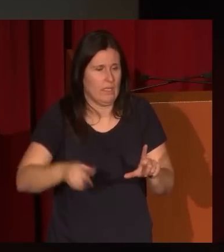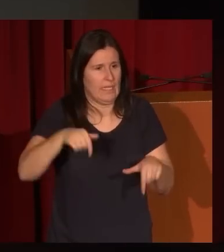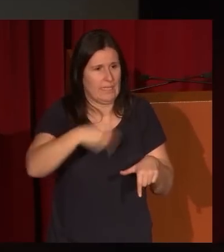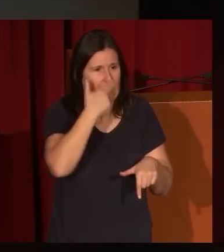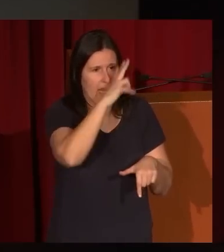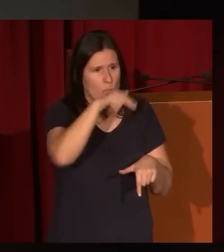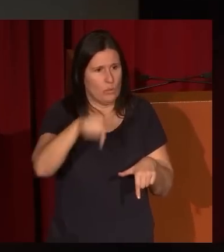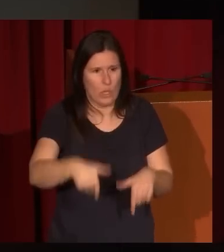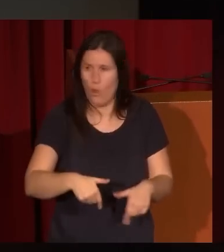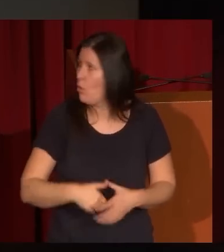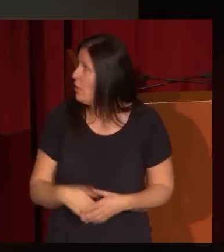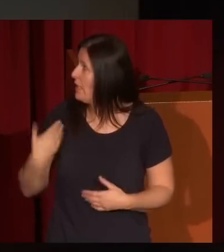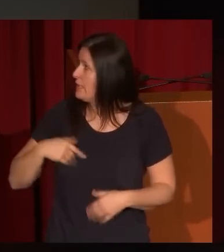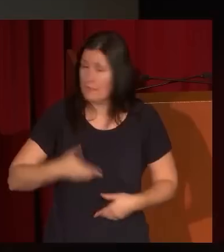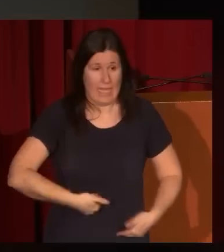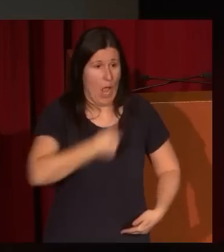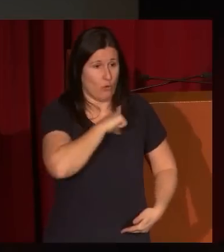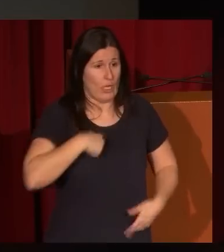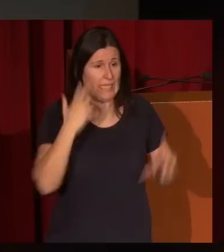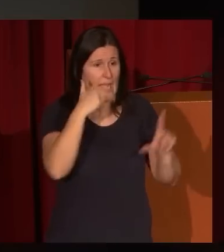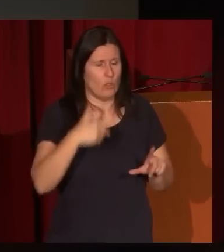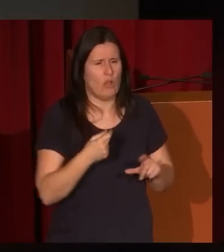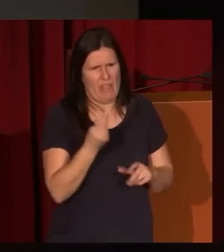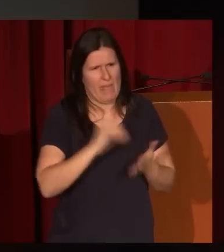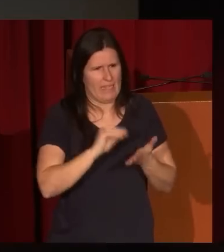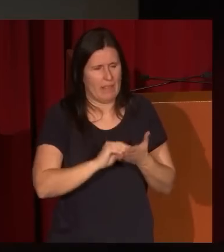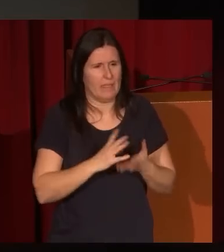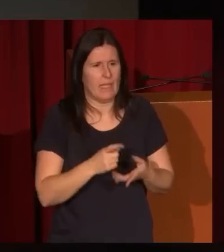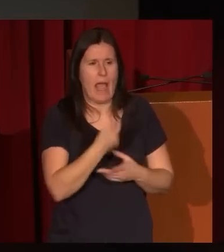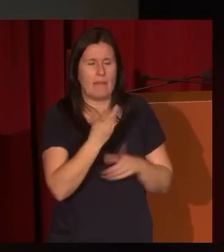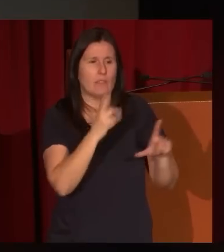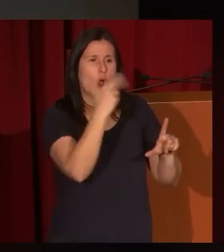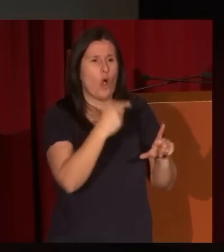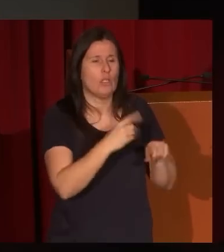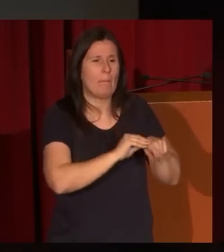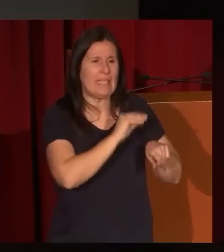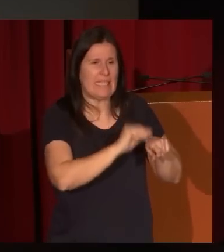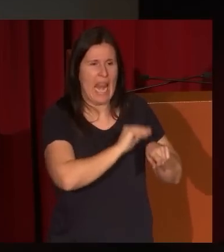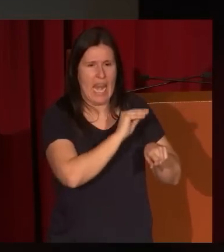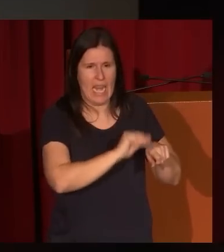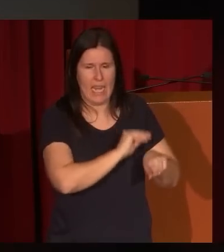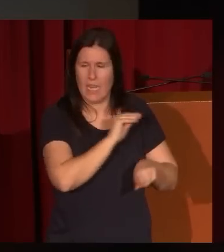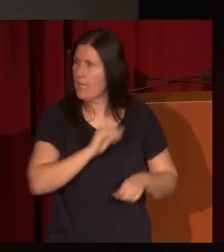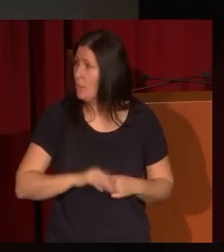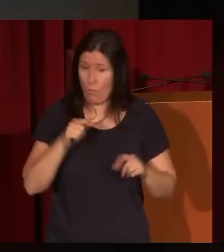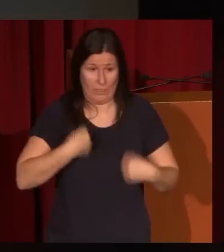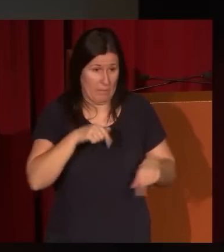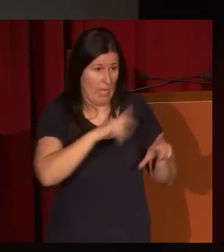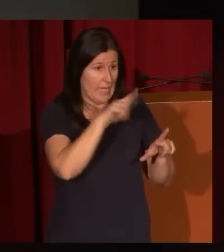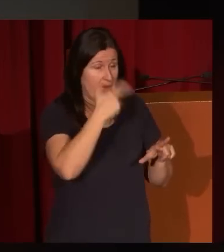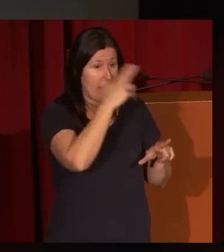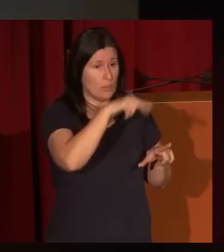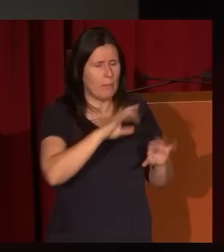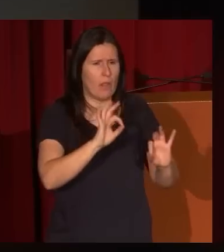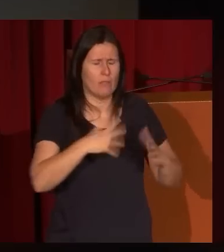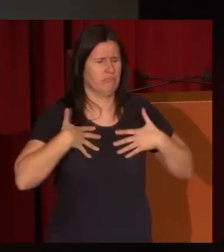autorretrato que ya lo hemos visto antes, se autorretrata varias veces, alguna de ellas al pastel, como en este que está aquí, en este propio Museo del Prado, pero de